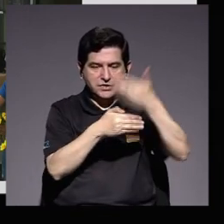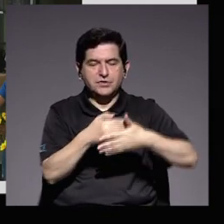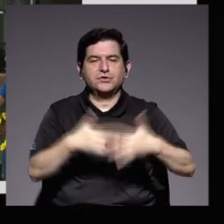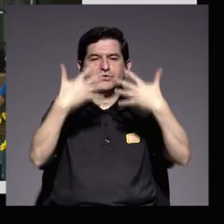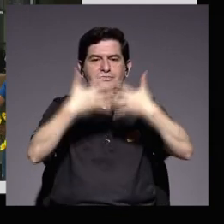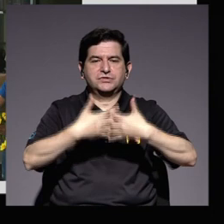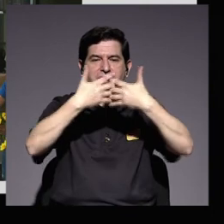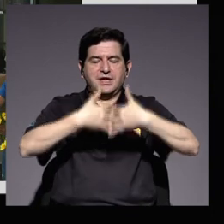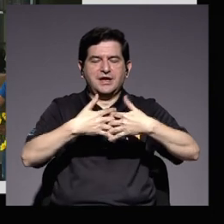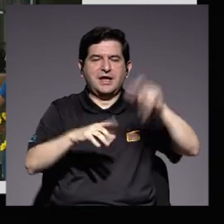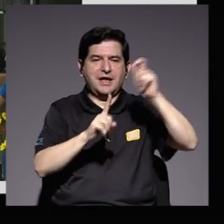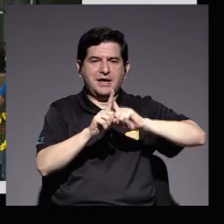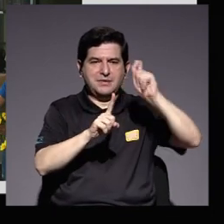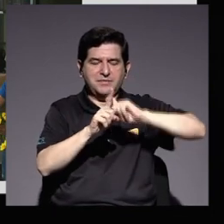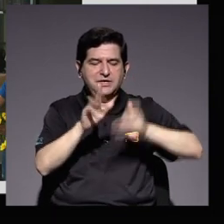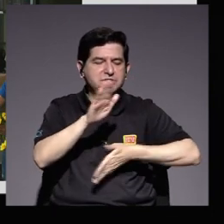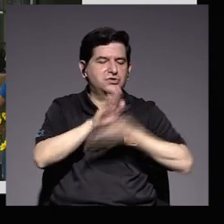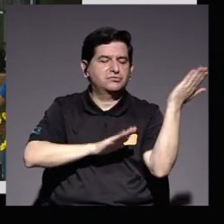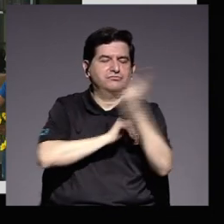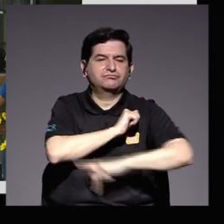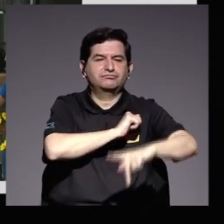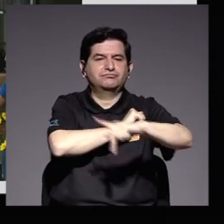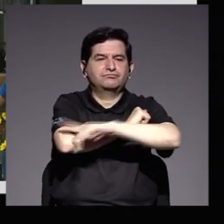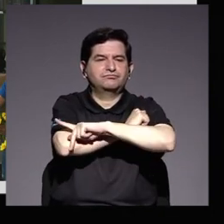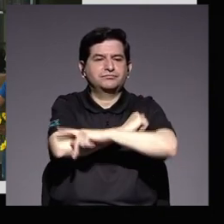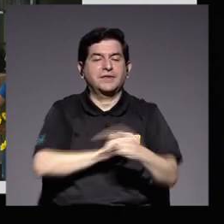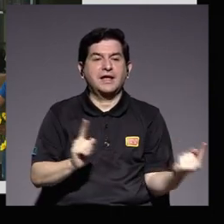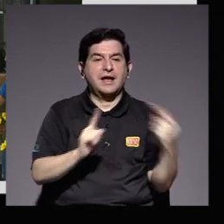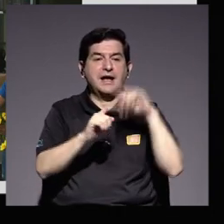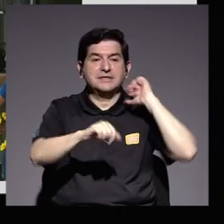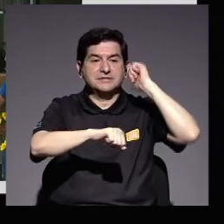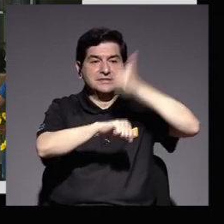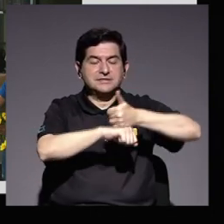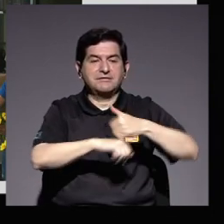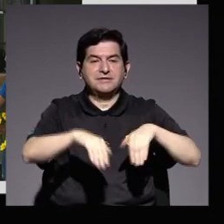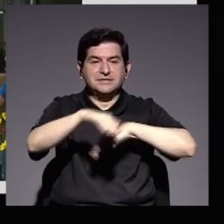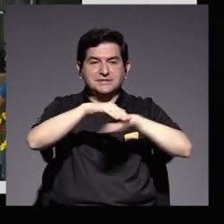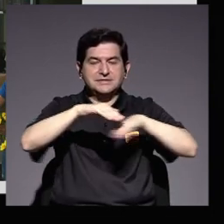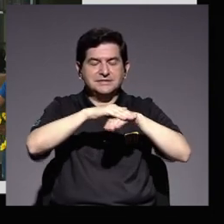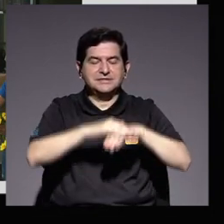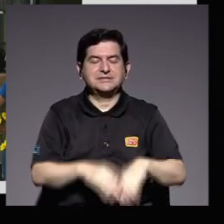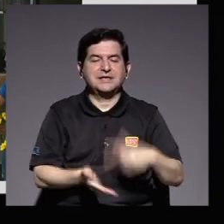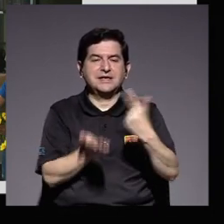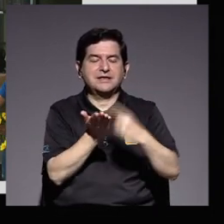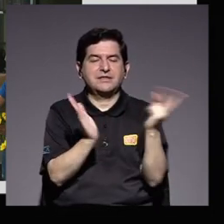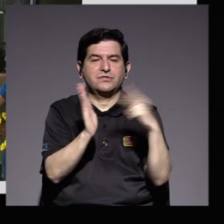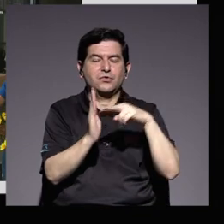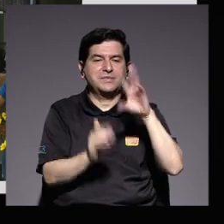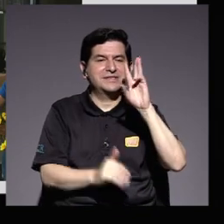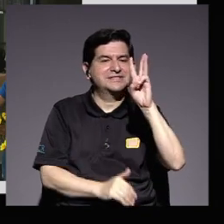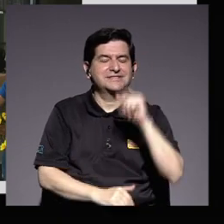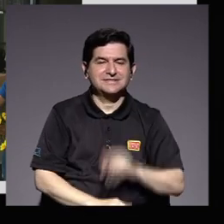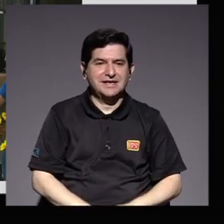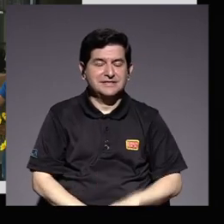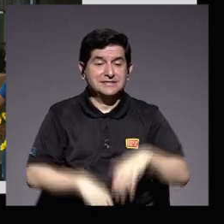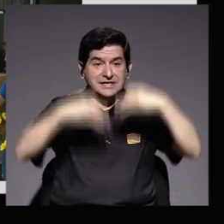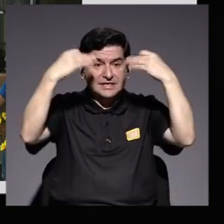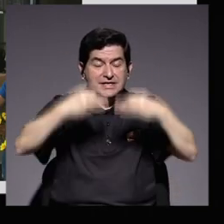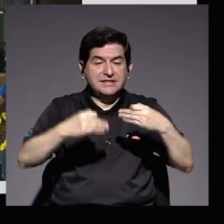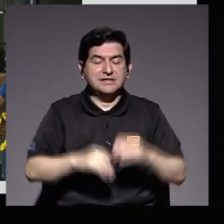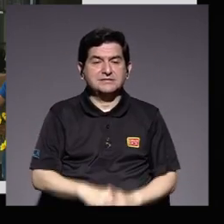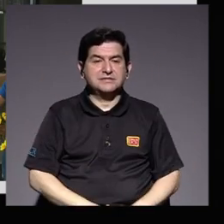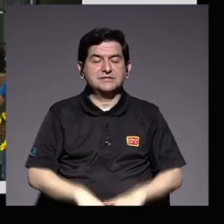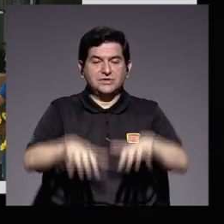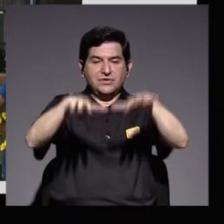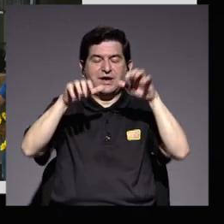empresa bananera anunciara su retiro del país hasta la creación del recinto de Golfito en el año 2006 y la decisión de la Asamblea